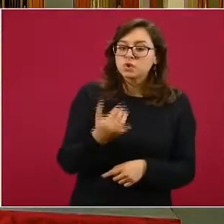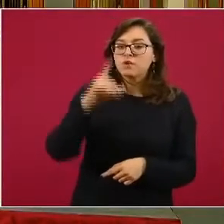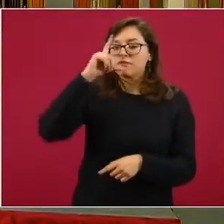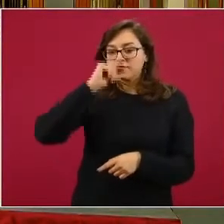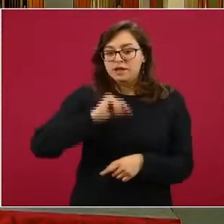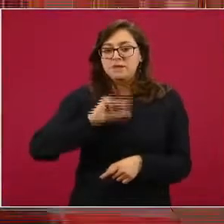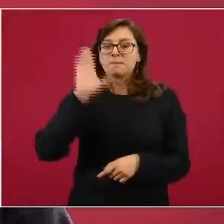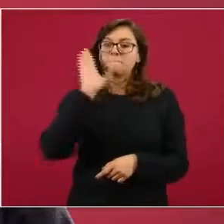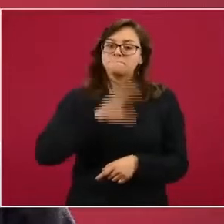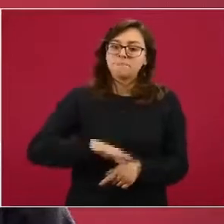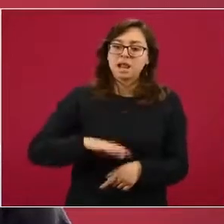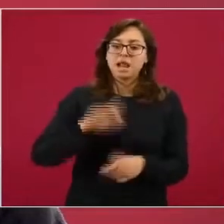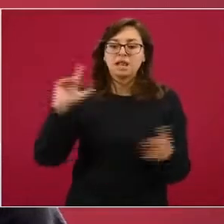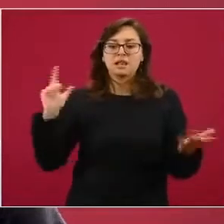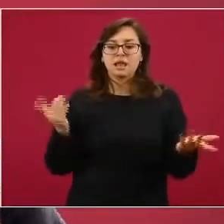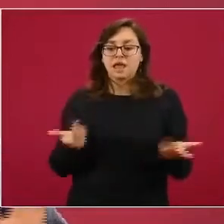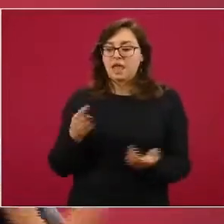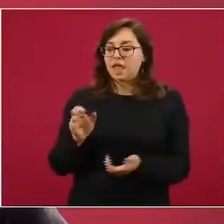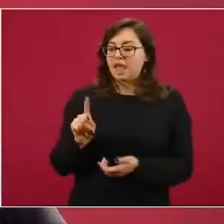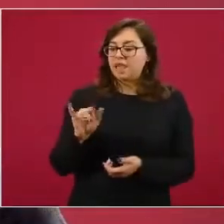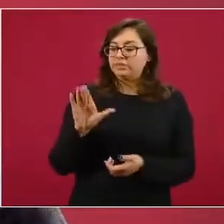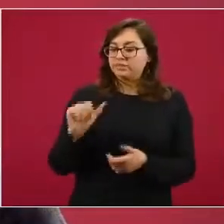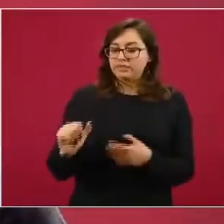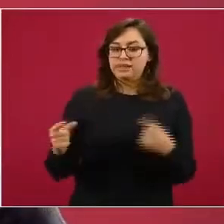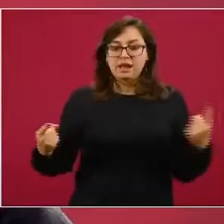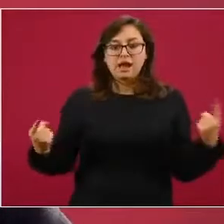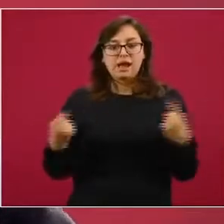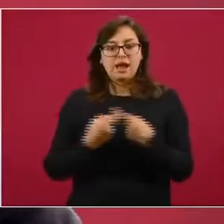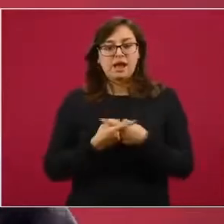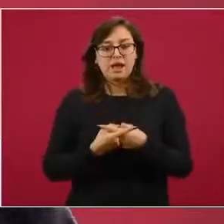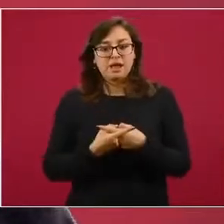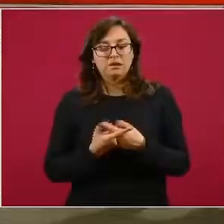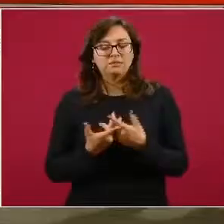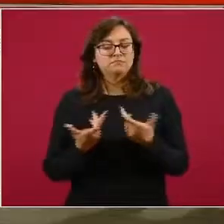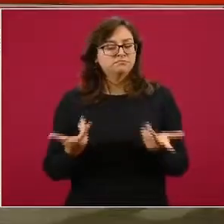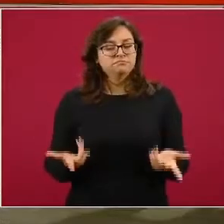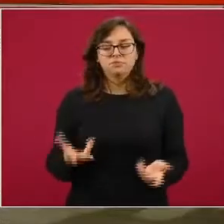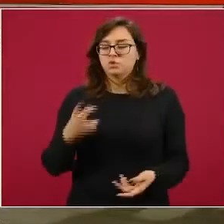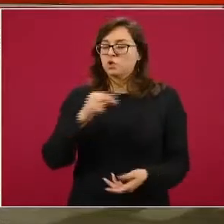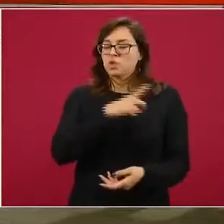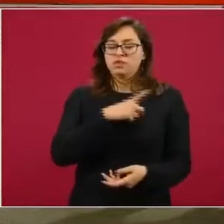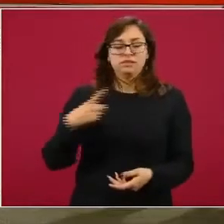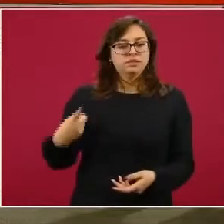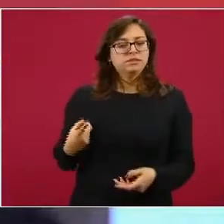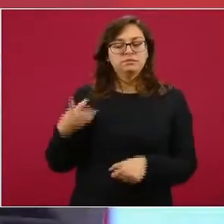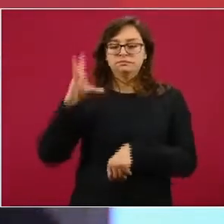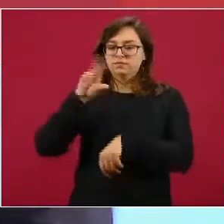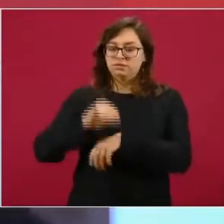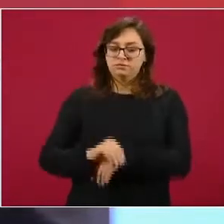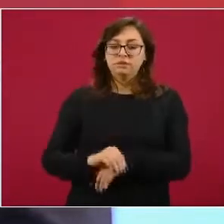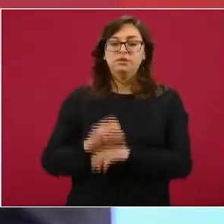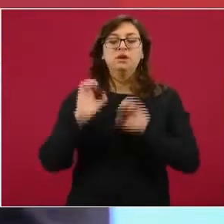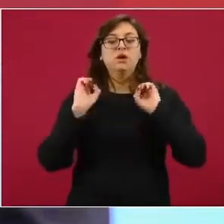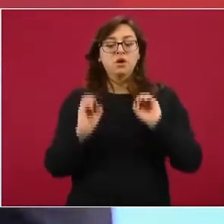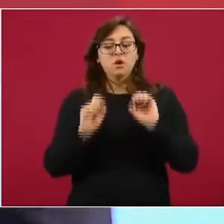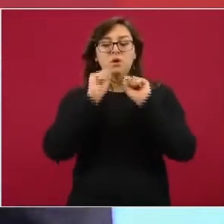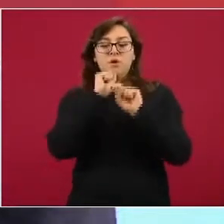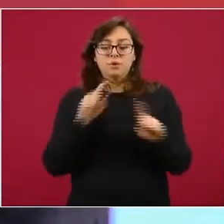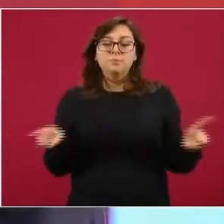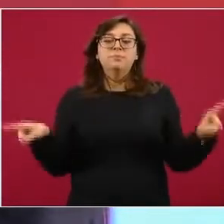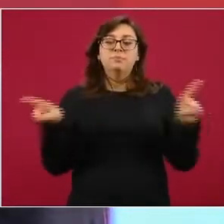son contrarios a la ética del uso de productos y servicios o son directamente